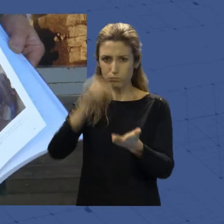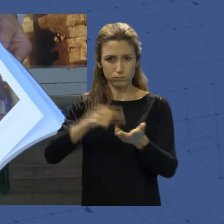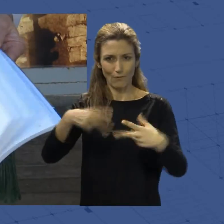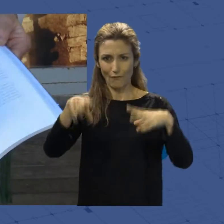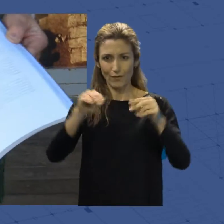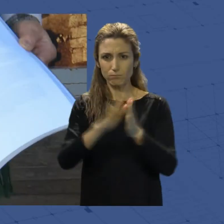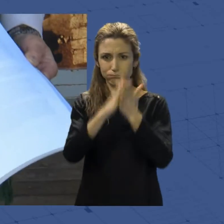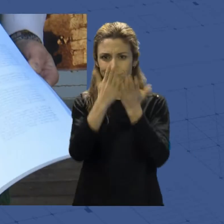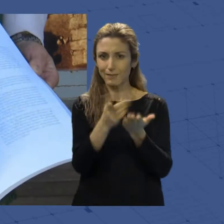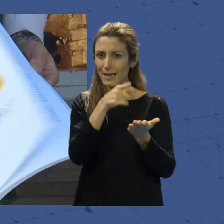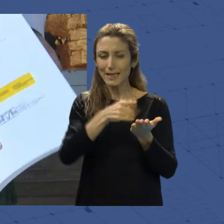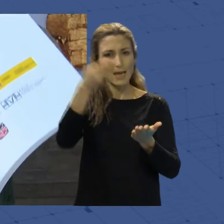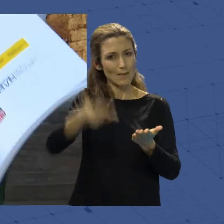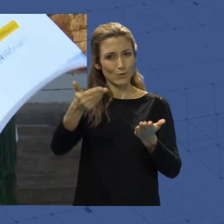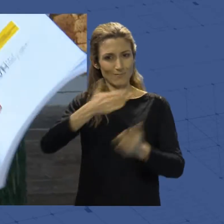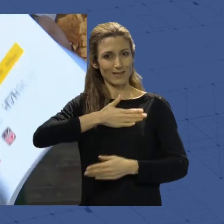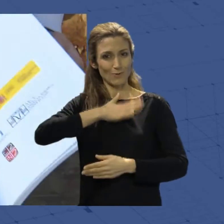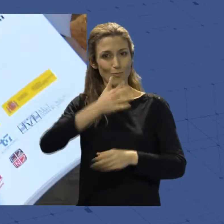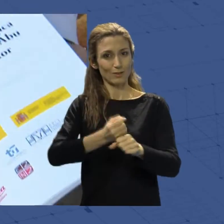testimonio de la importancia de este trabajo.